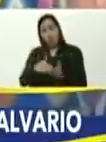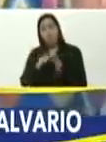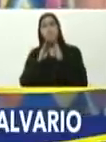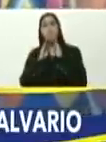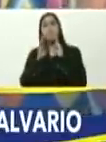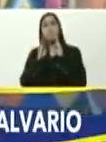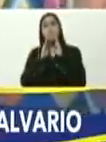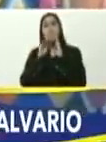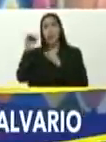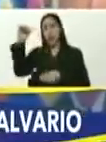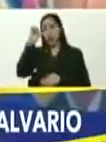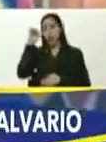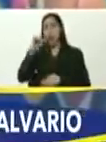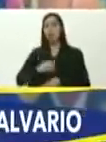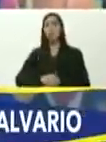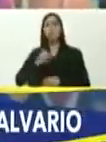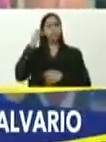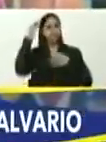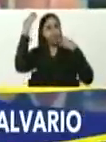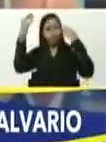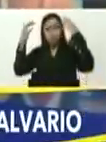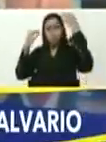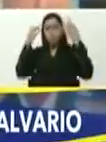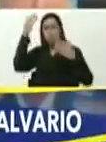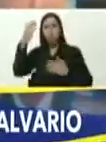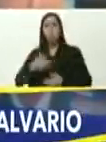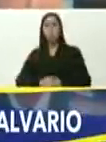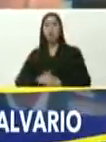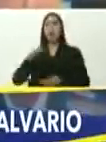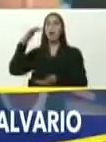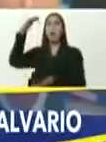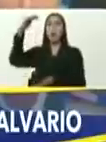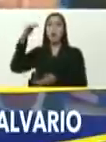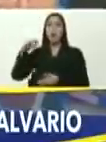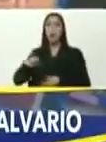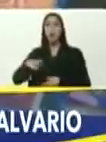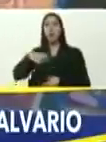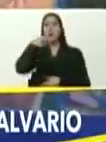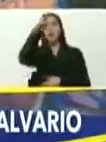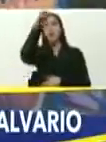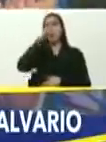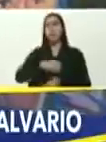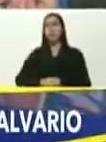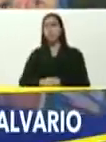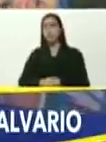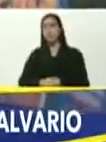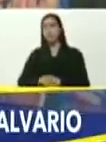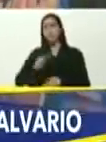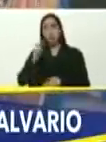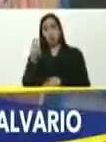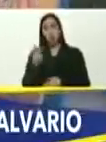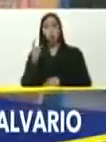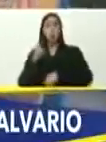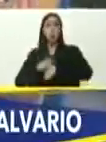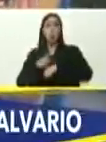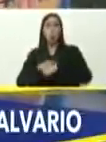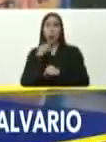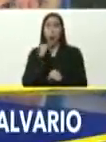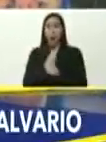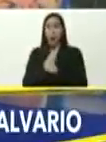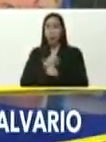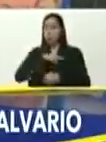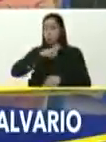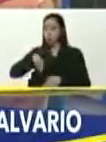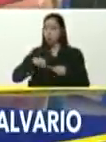beneficiadas, en este sueño, que fue, este estanque del Calvario, que va por una segunda etapa, presidente, aquí no nos